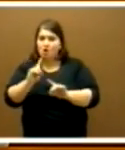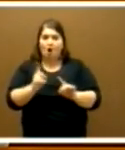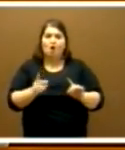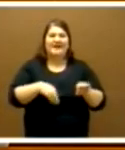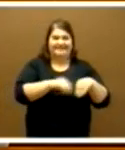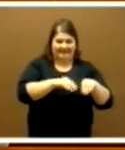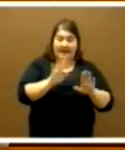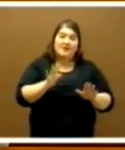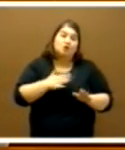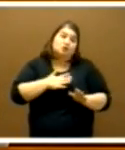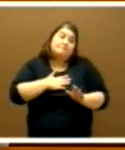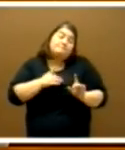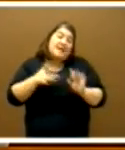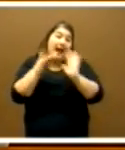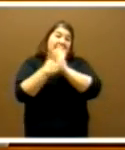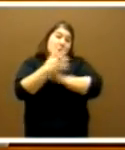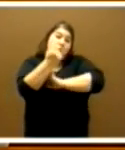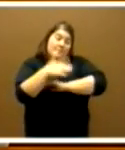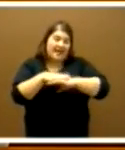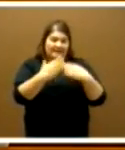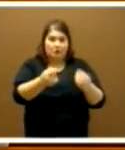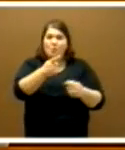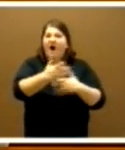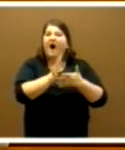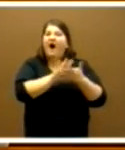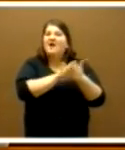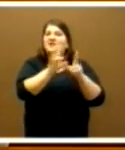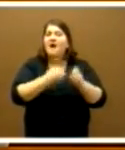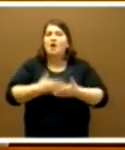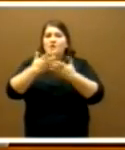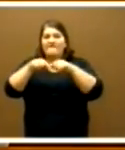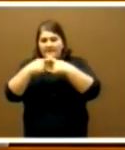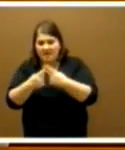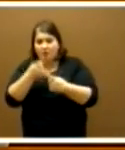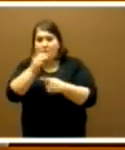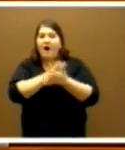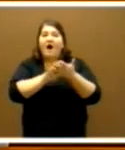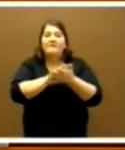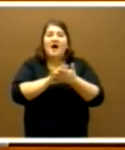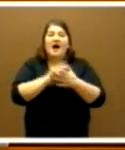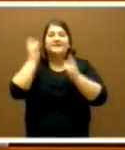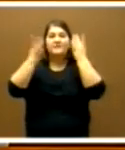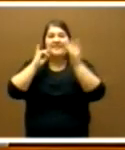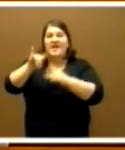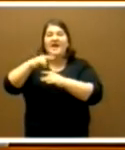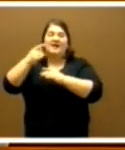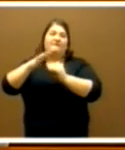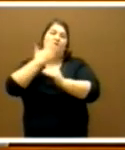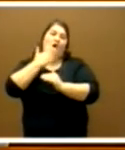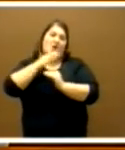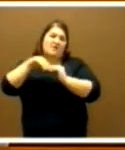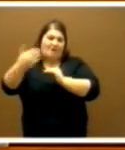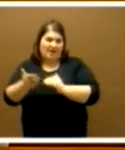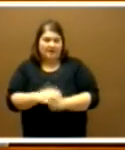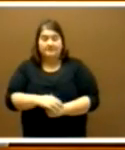bueno, pues que argumentarlo. Habla usted de las ayudas a la familia y habla usted de las actividades extraescolares. Me